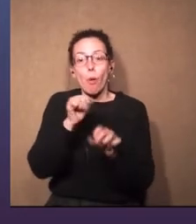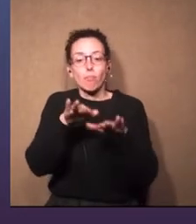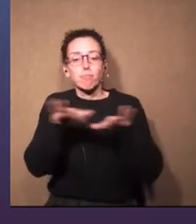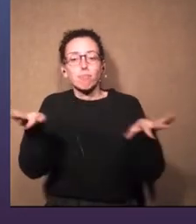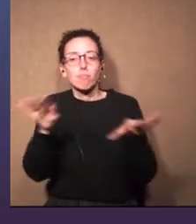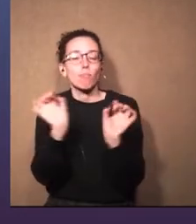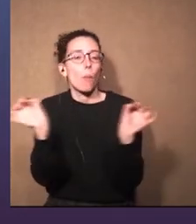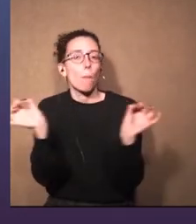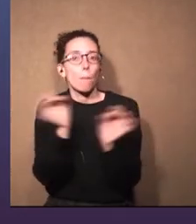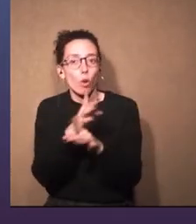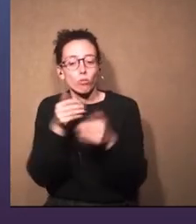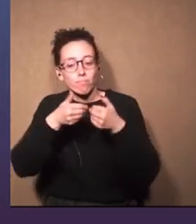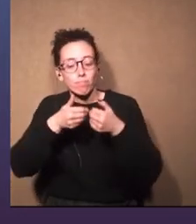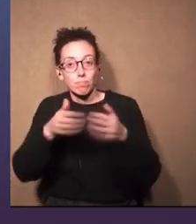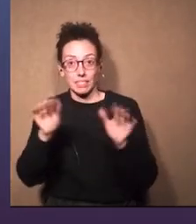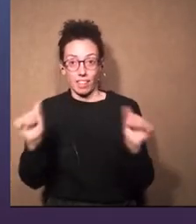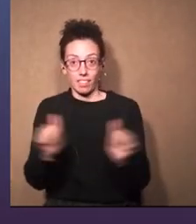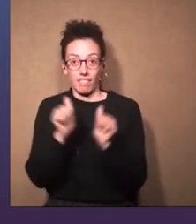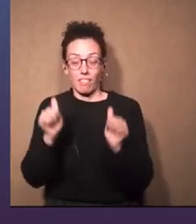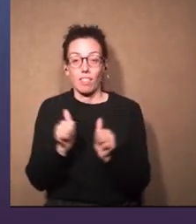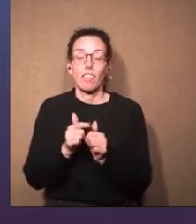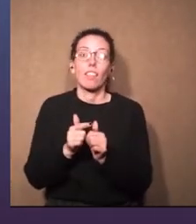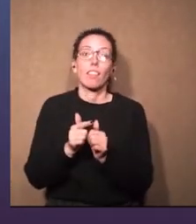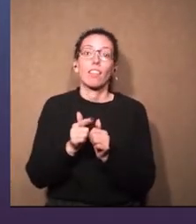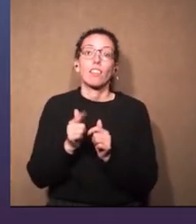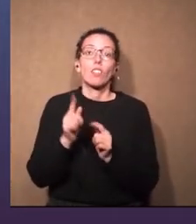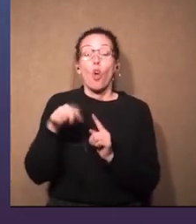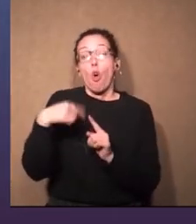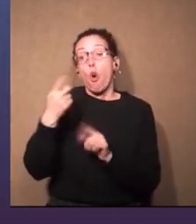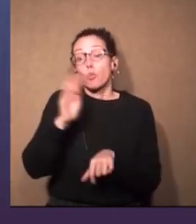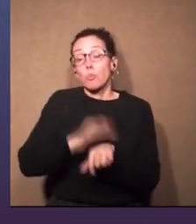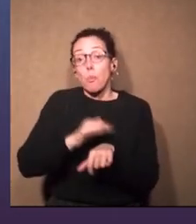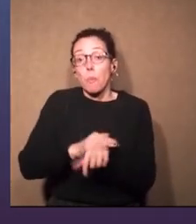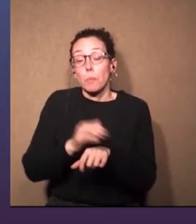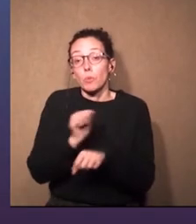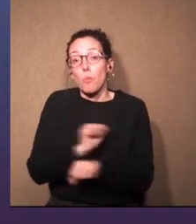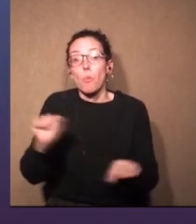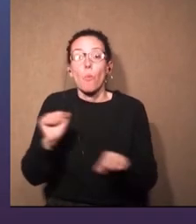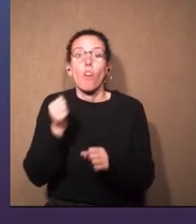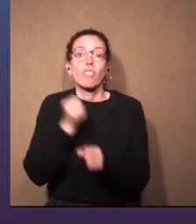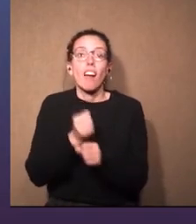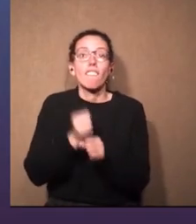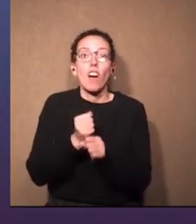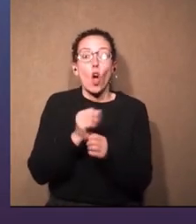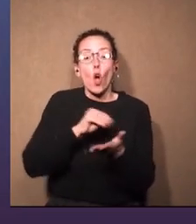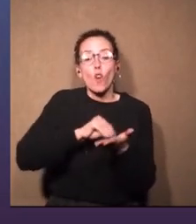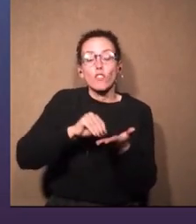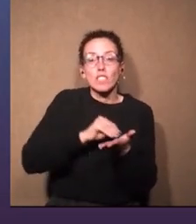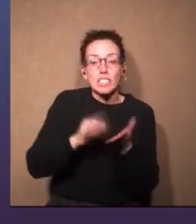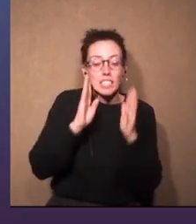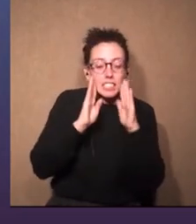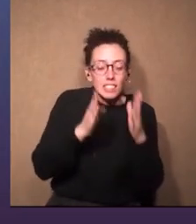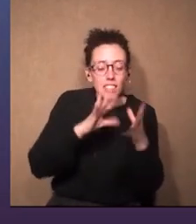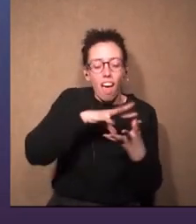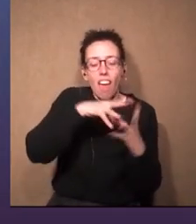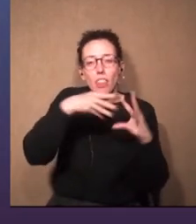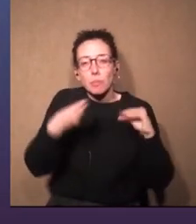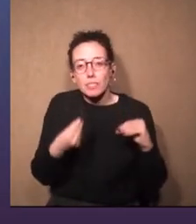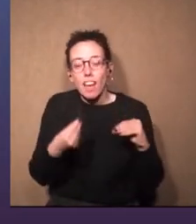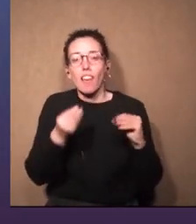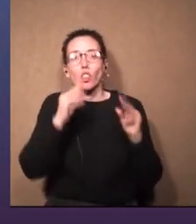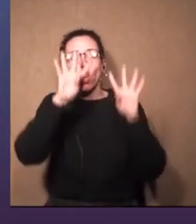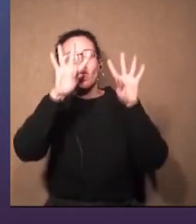el escenario listo para comenzar la actividad. En otros momentos, trabajo en oficina, adaptando futuras